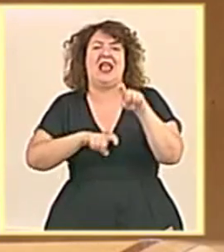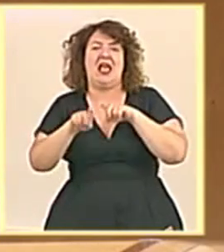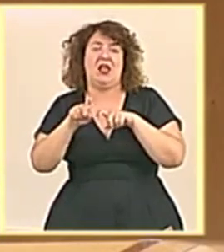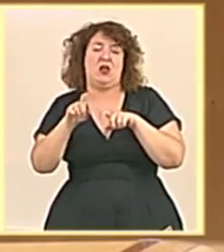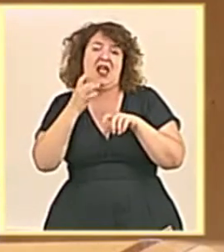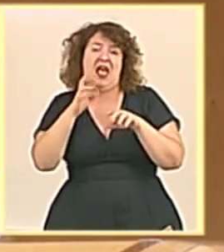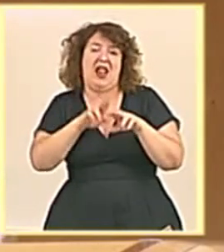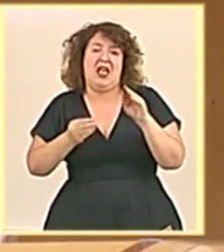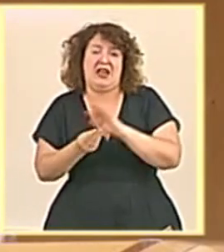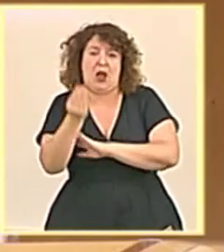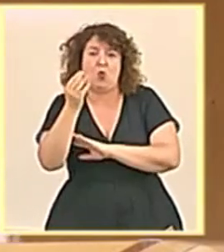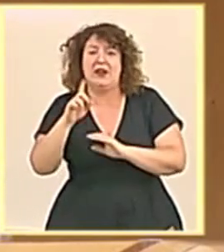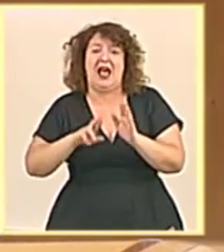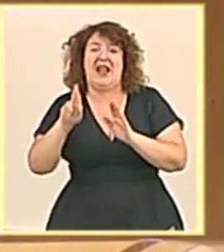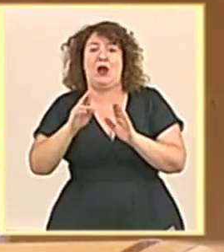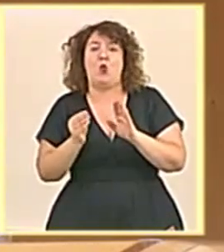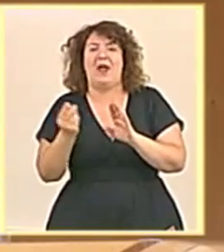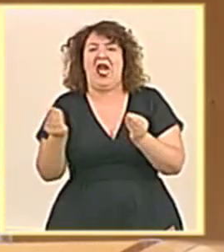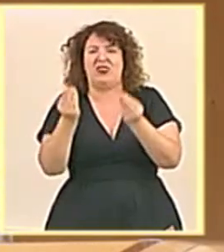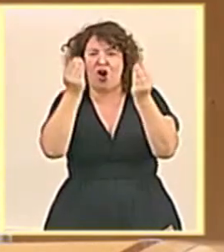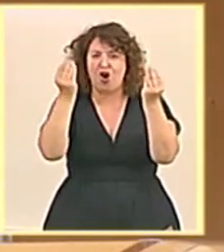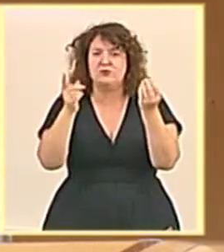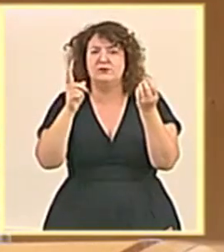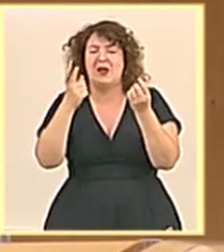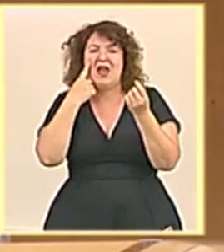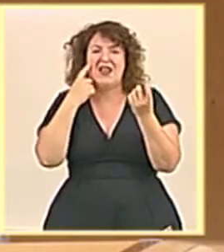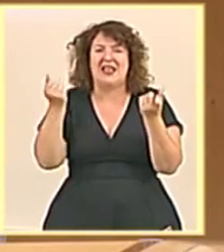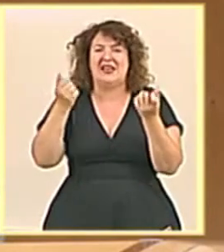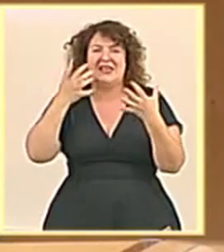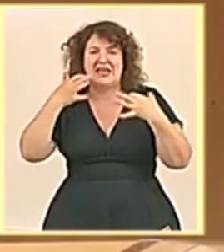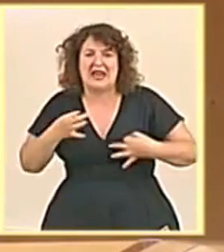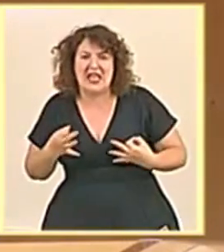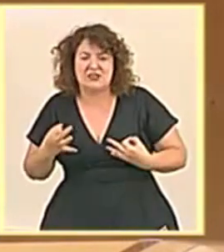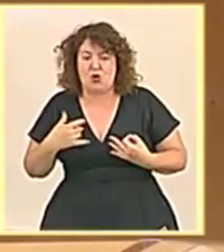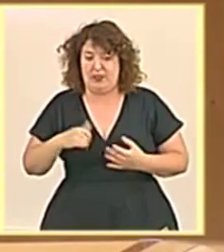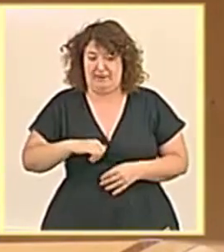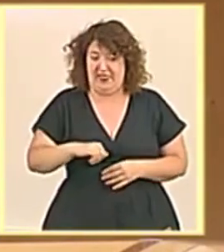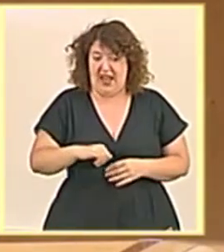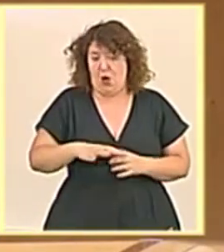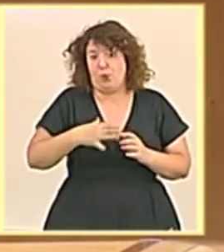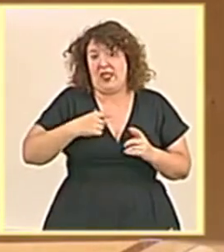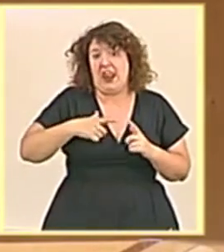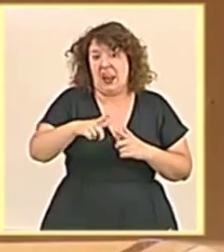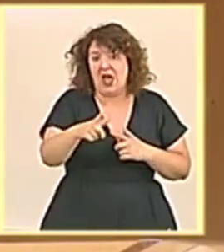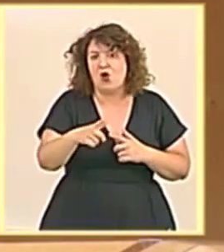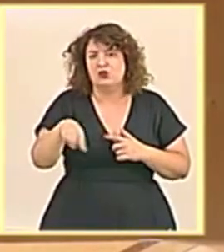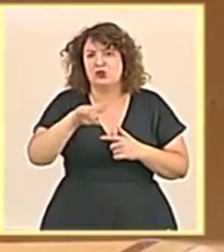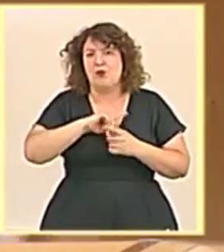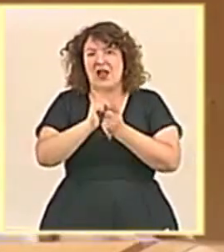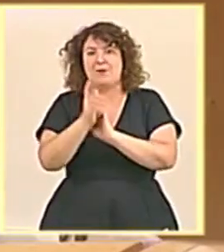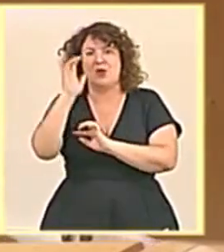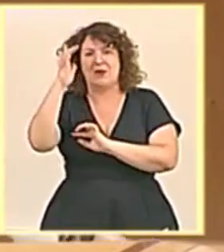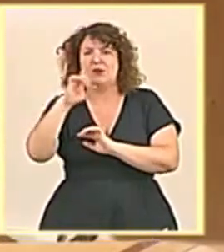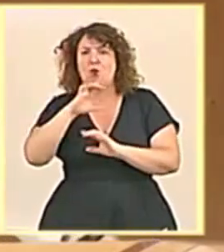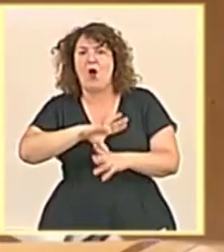sucesos meteorológicos extremos, como en el medio y en el largo plazo, para prepararnos para la adaptación al cambio climático en el